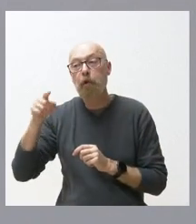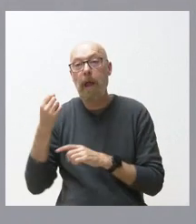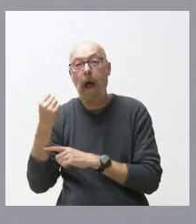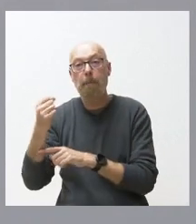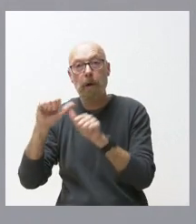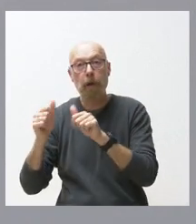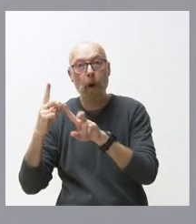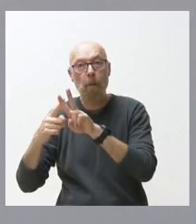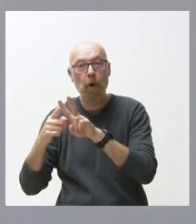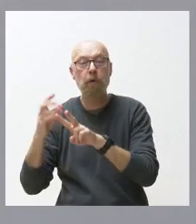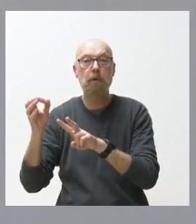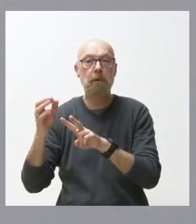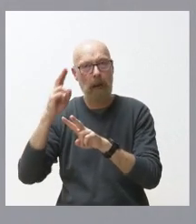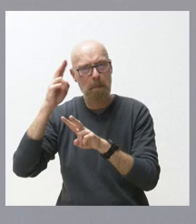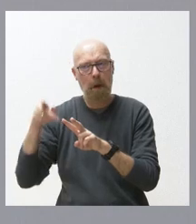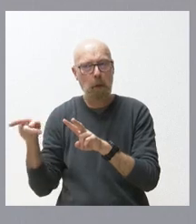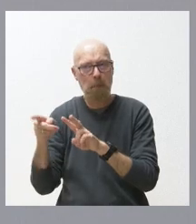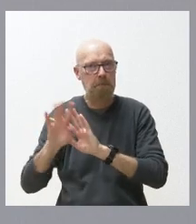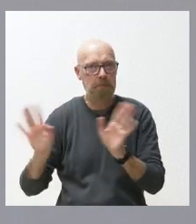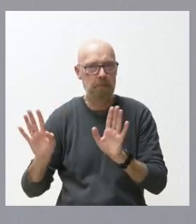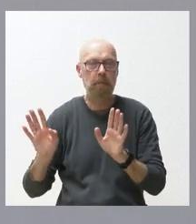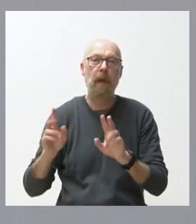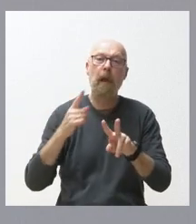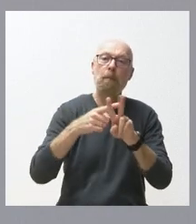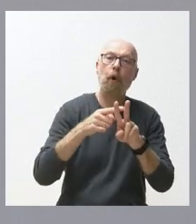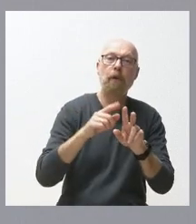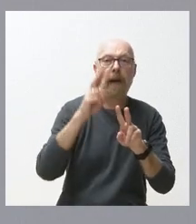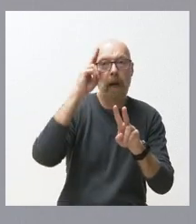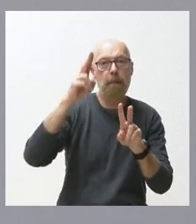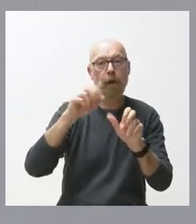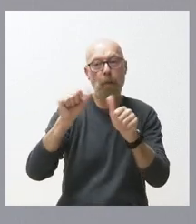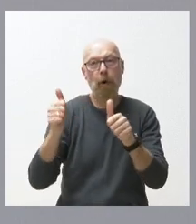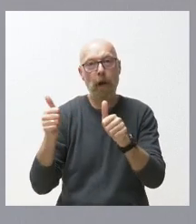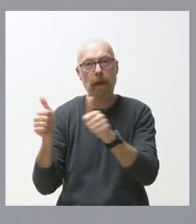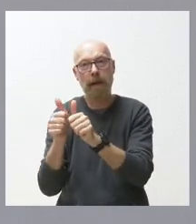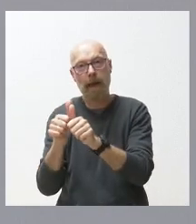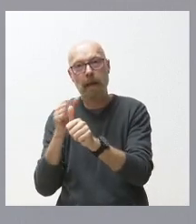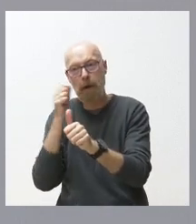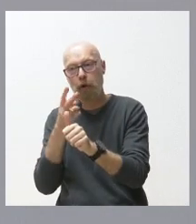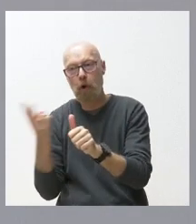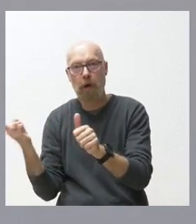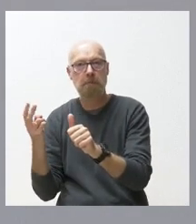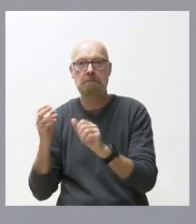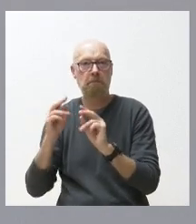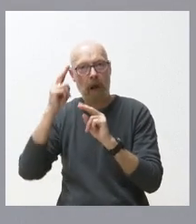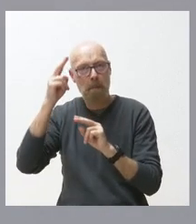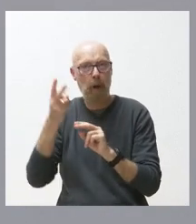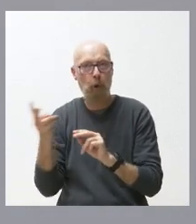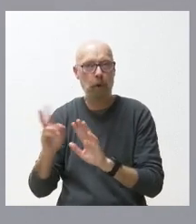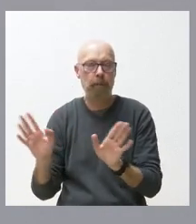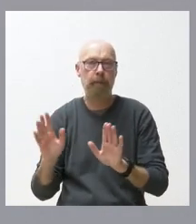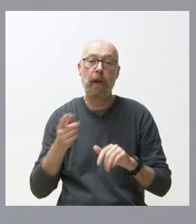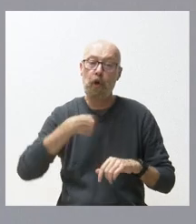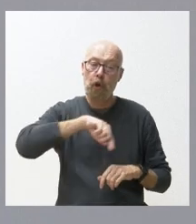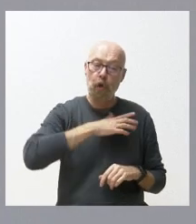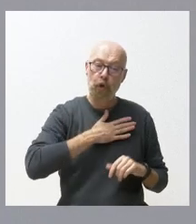y respeto que Vox pueda apoyar el modelo de dependencia del PSOE nosotros el modelo de educación y de dependencia que